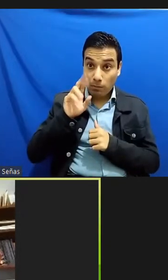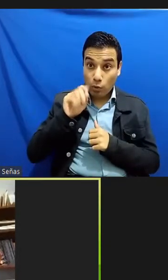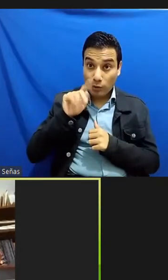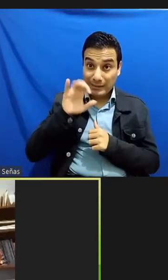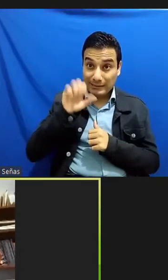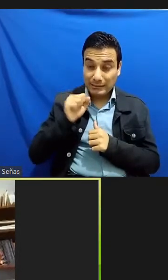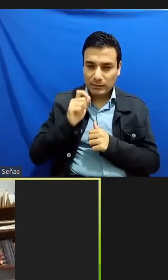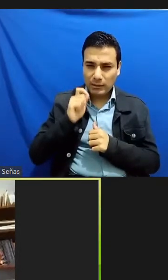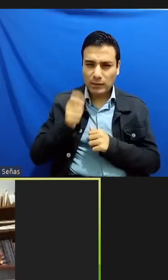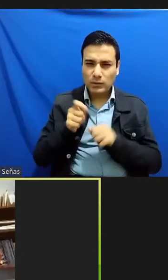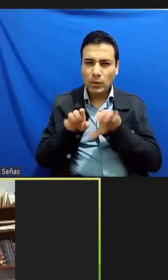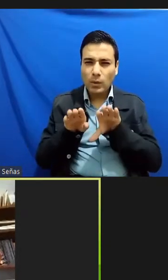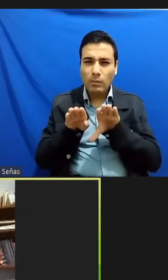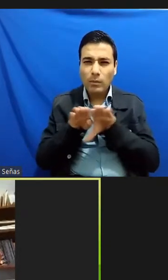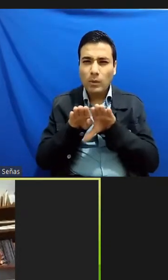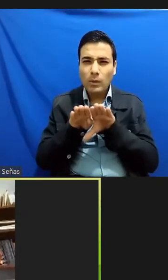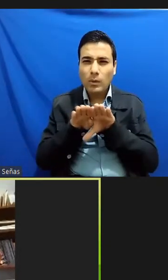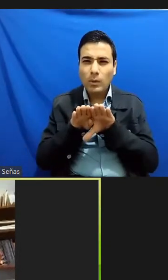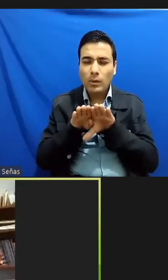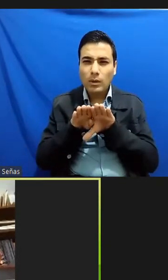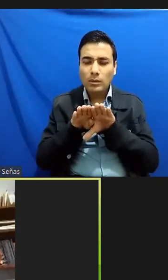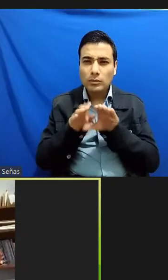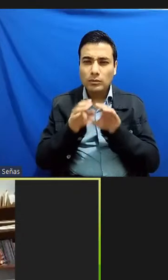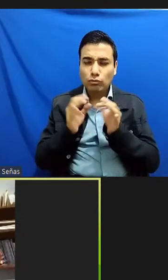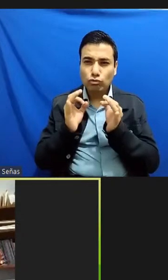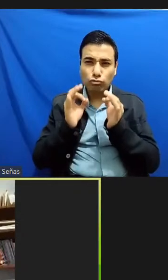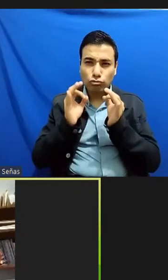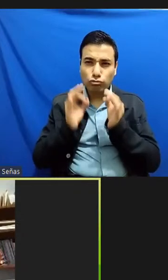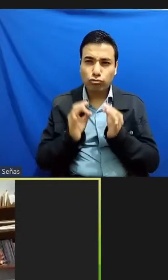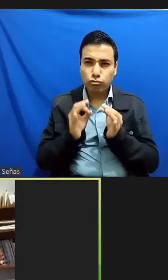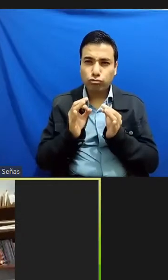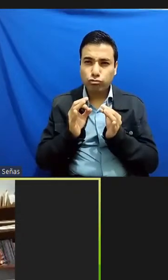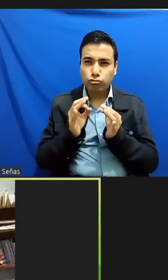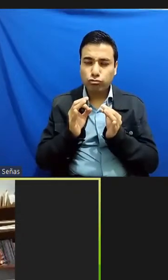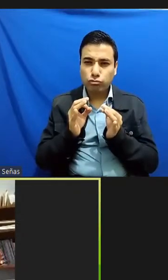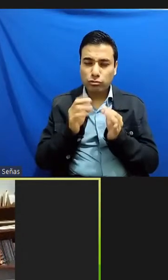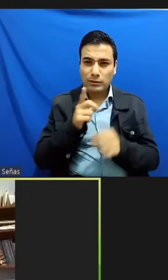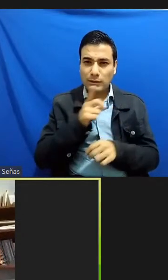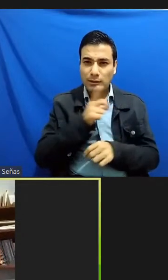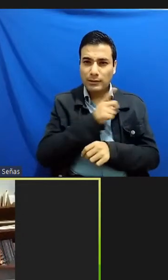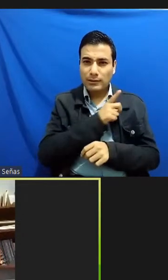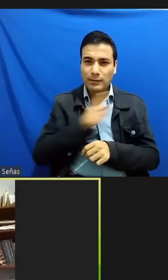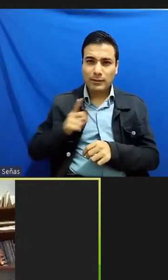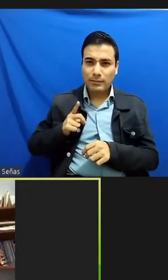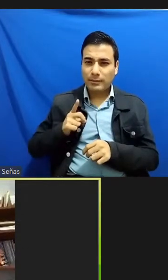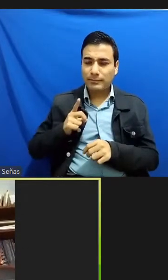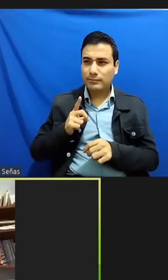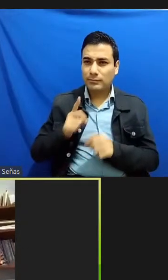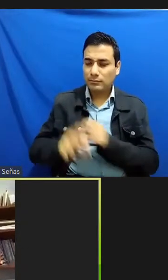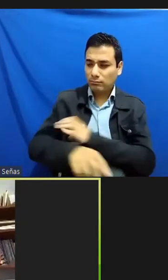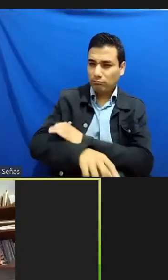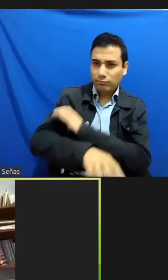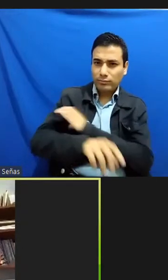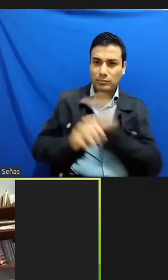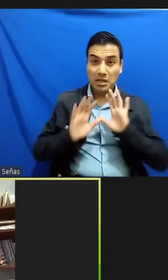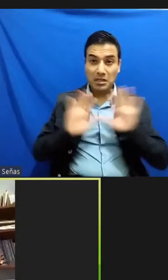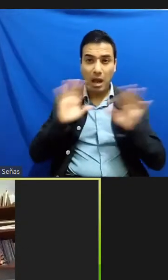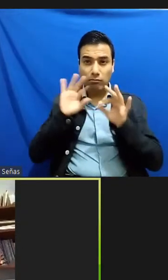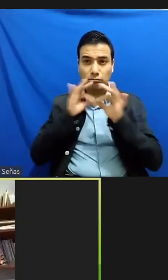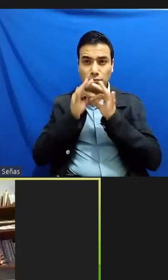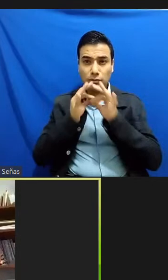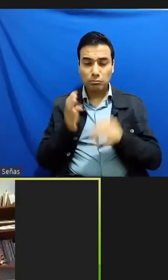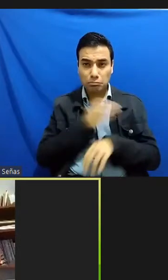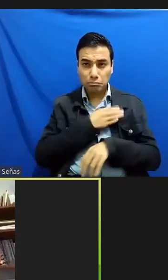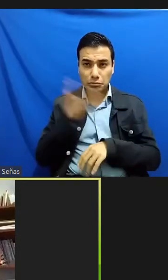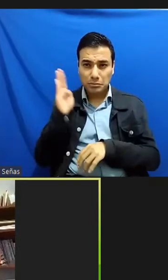sentido ordinario de sustituir y de hacer como que no faltaba eso que